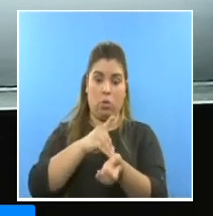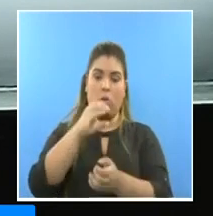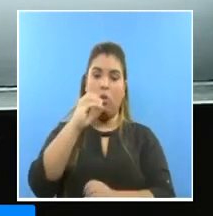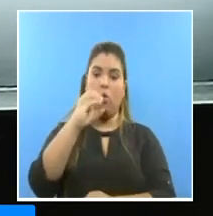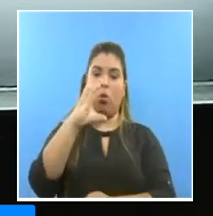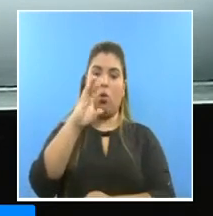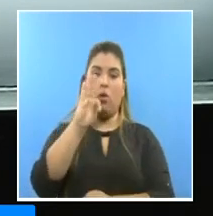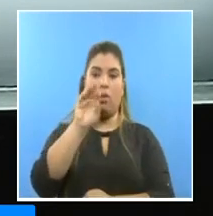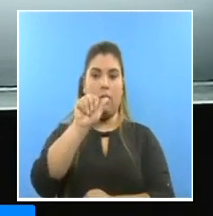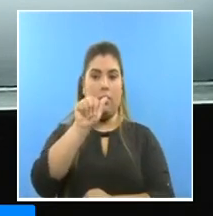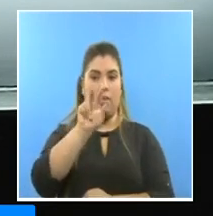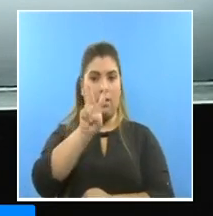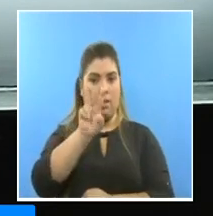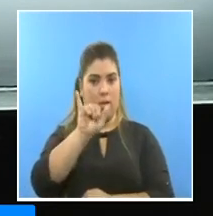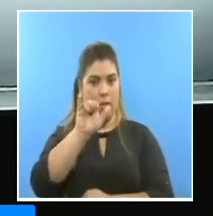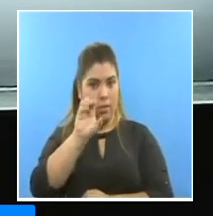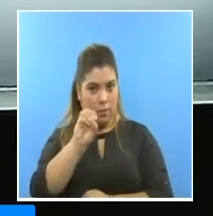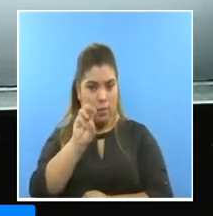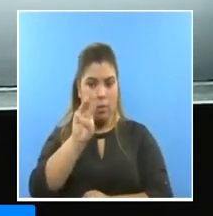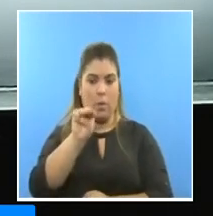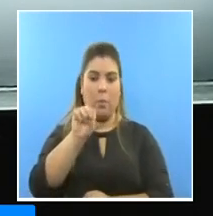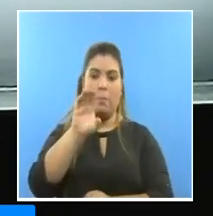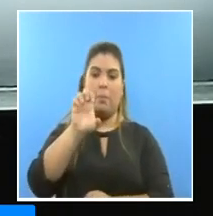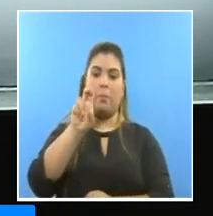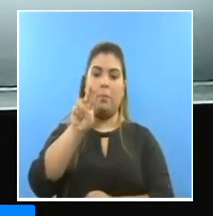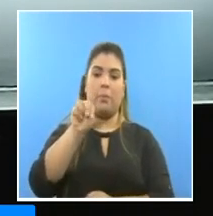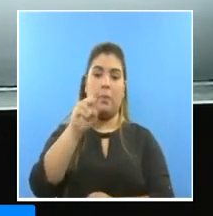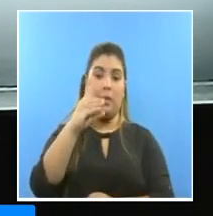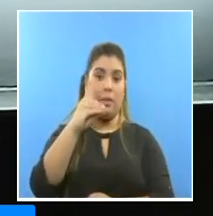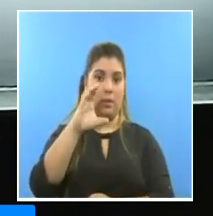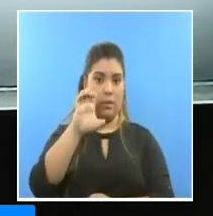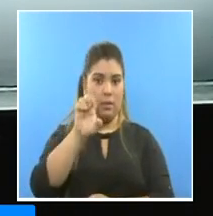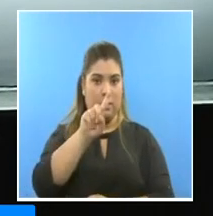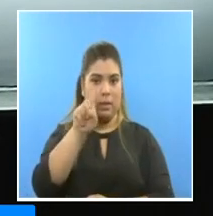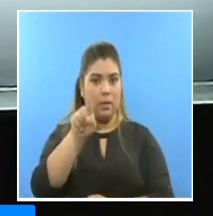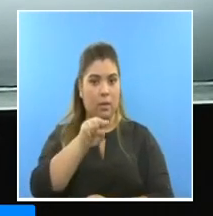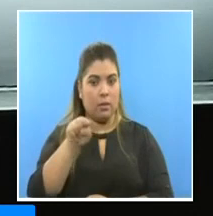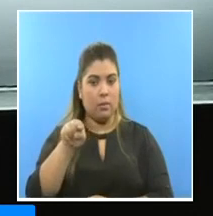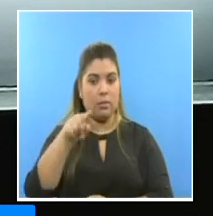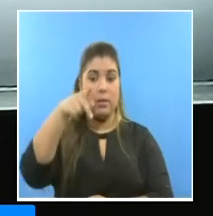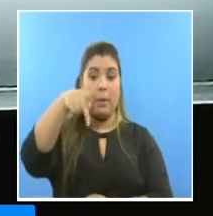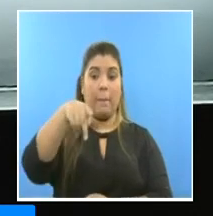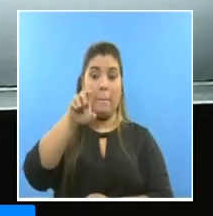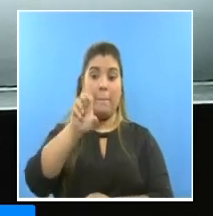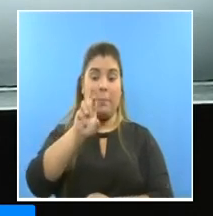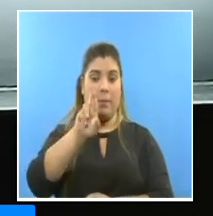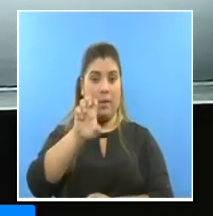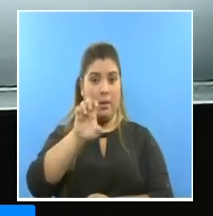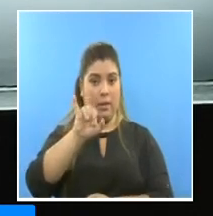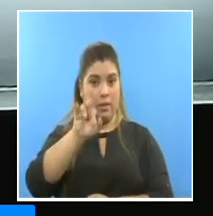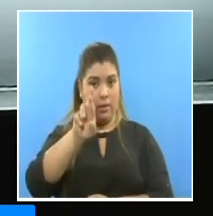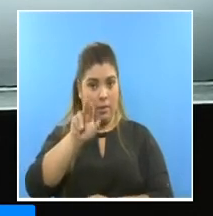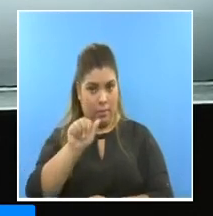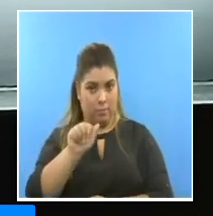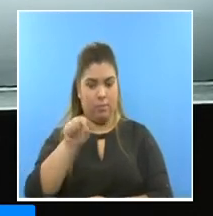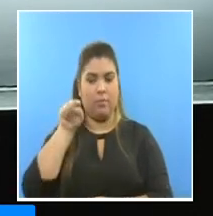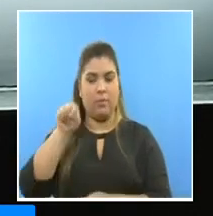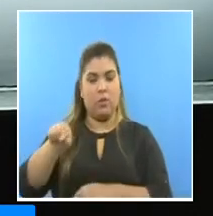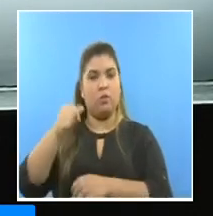Octavio Méndez Pereira. Y nosotros le contestamos al señor Presidente